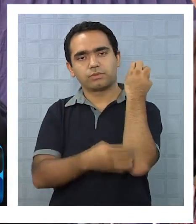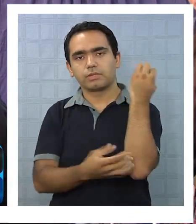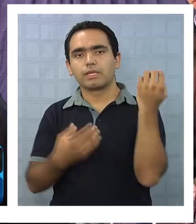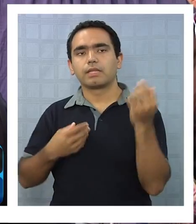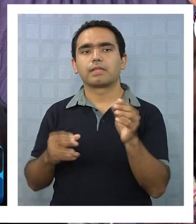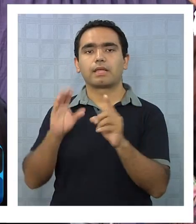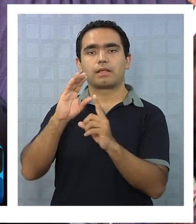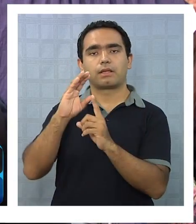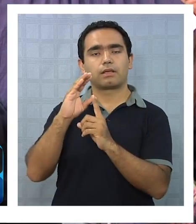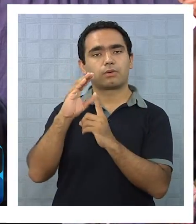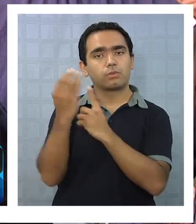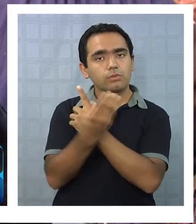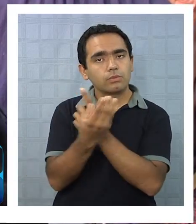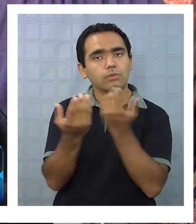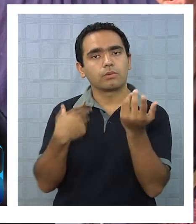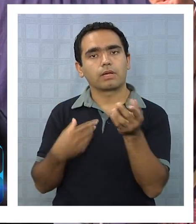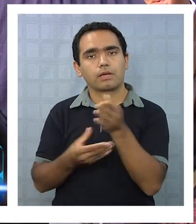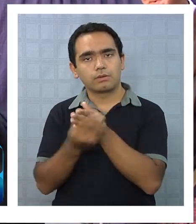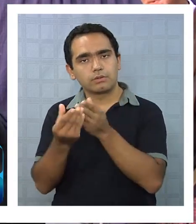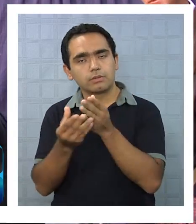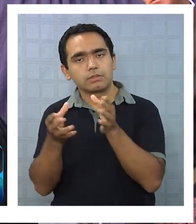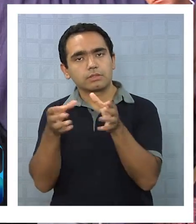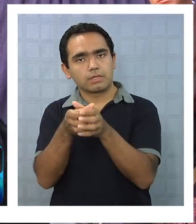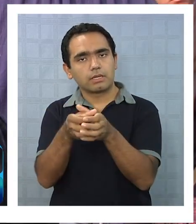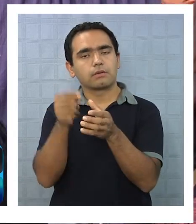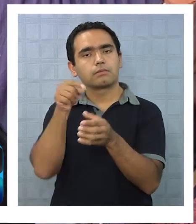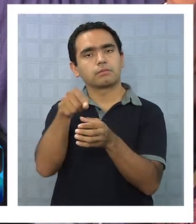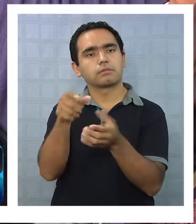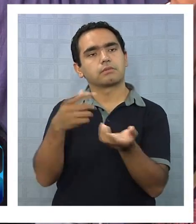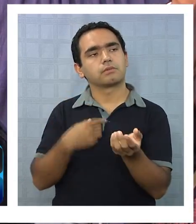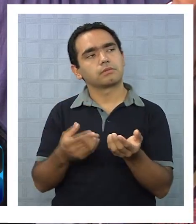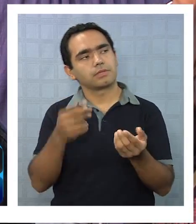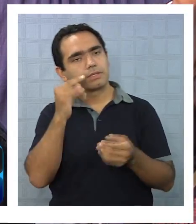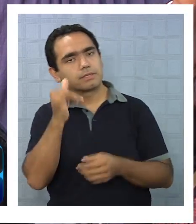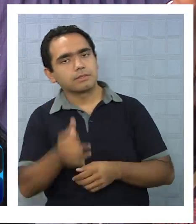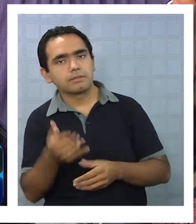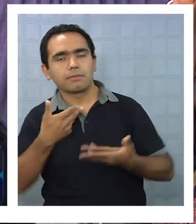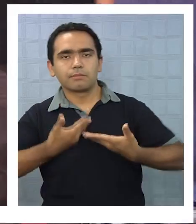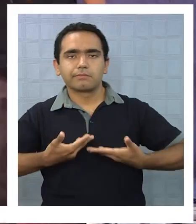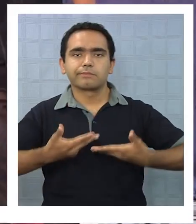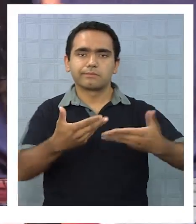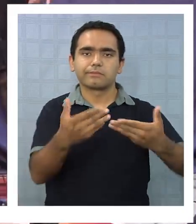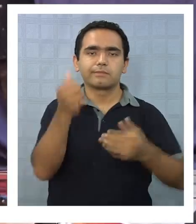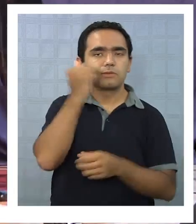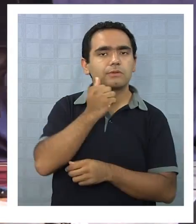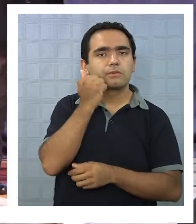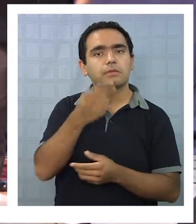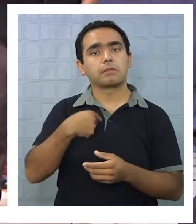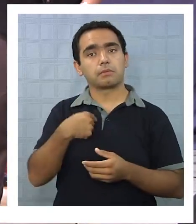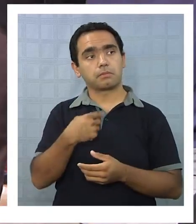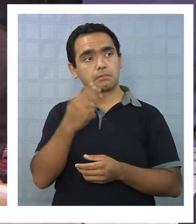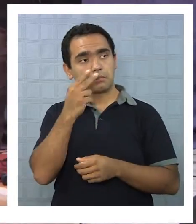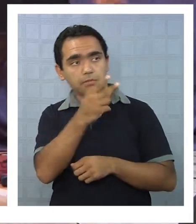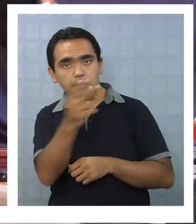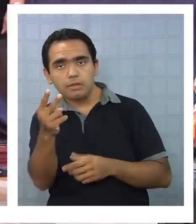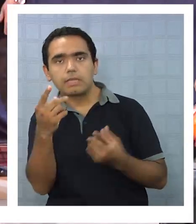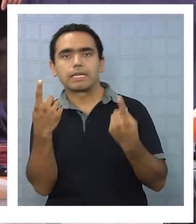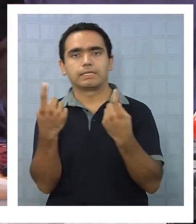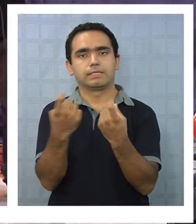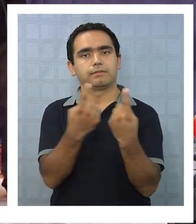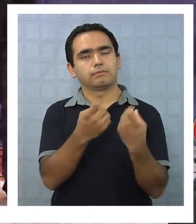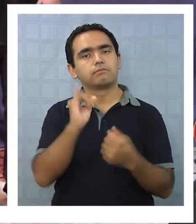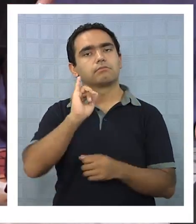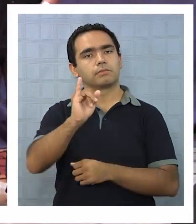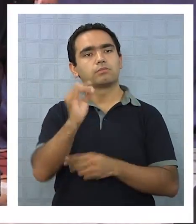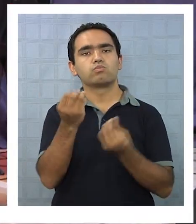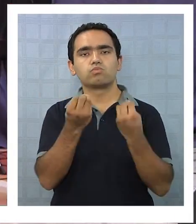de la Cultura, ha sido siempre una recepción similar a esta, con mucho entusiasmo a los cabros, eso para mí refleja que hay una gran necesidad